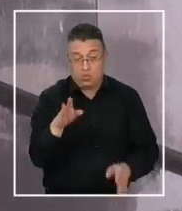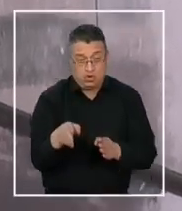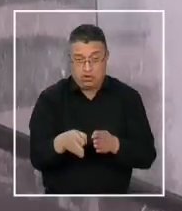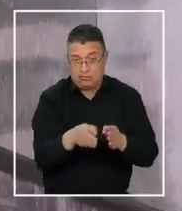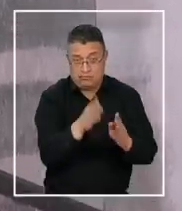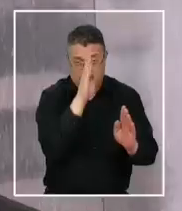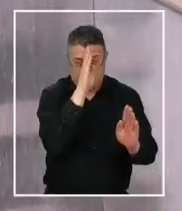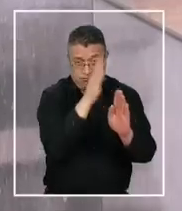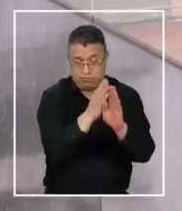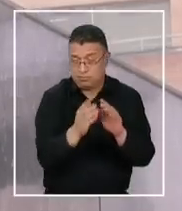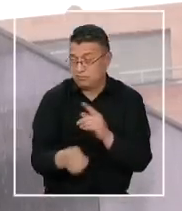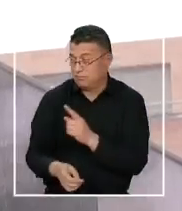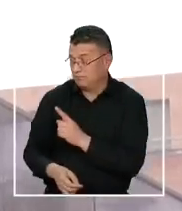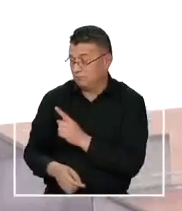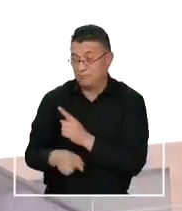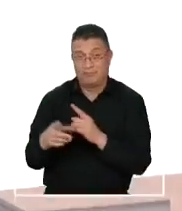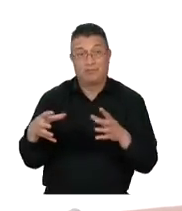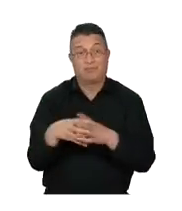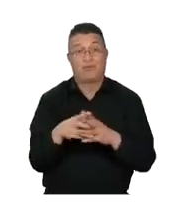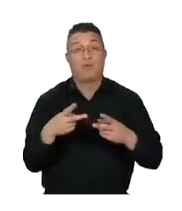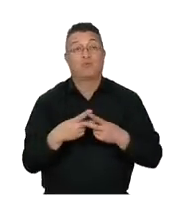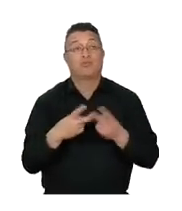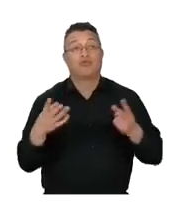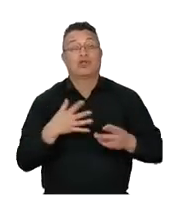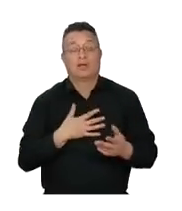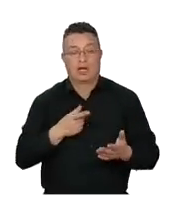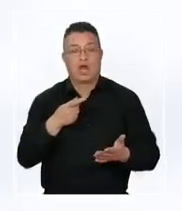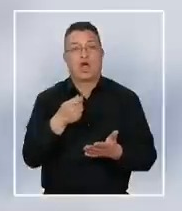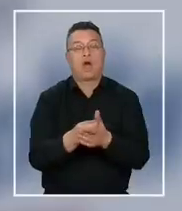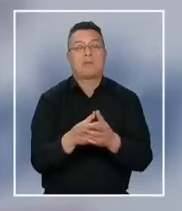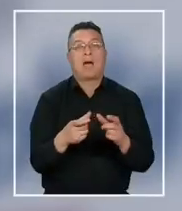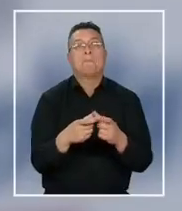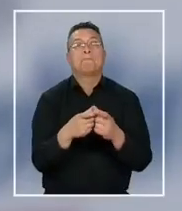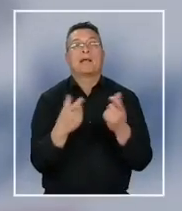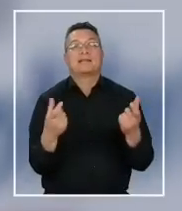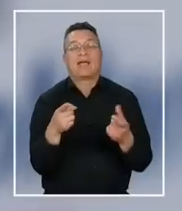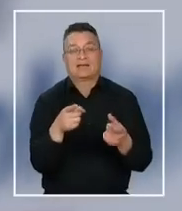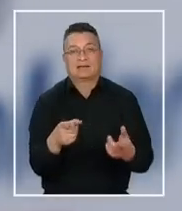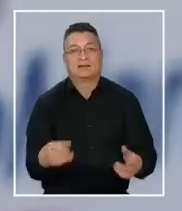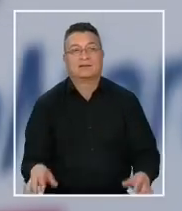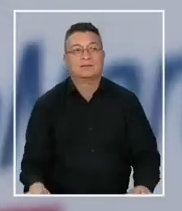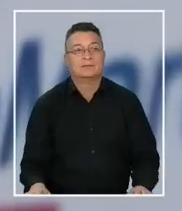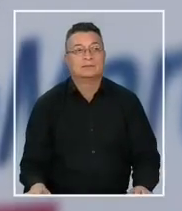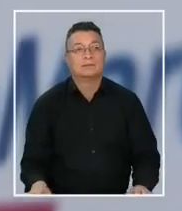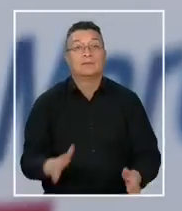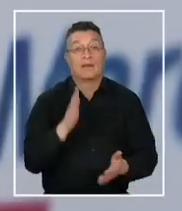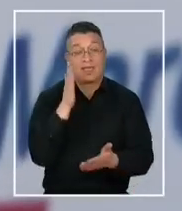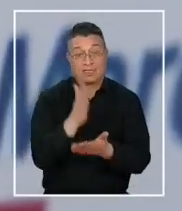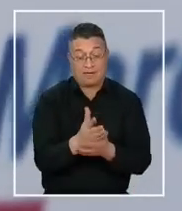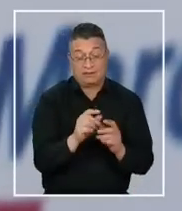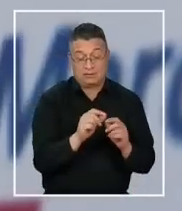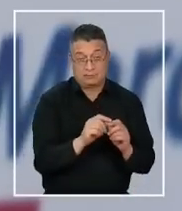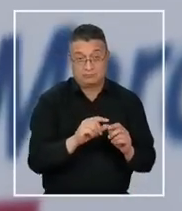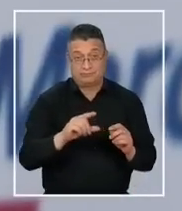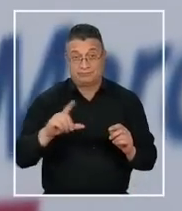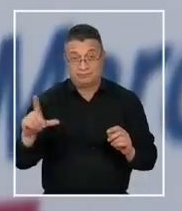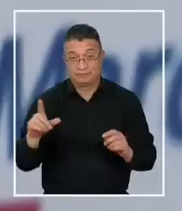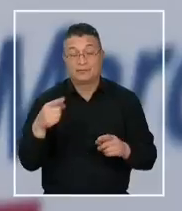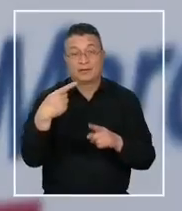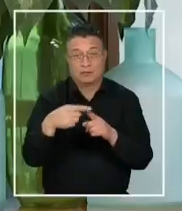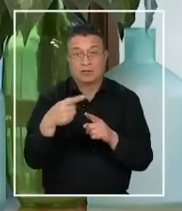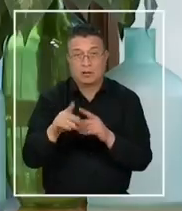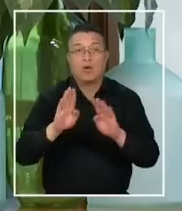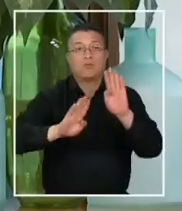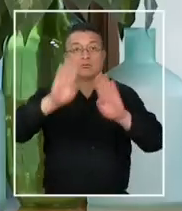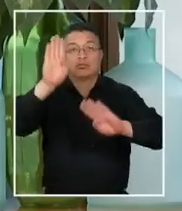disponible para los organismos públicos que deseen comprar pasajes a través de este mecanismo. Debe aumentar la cantidad de oferentes,